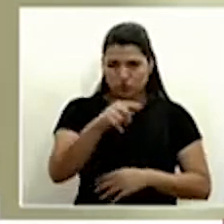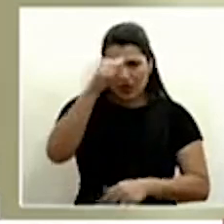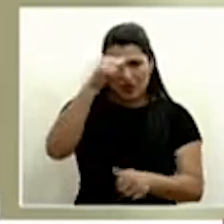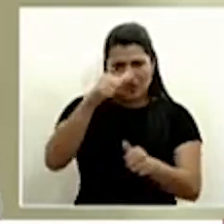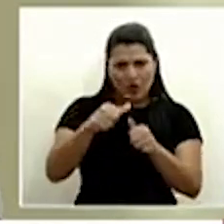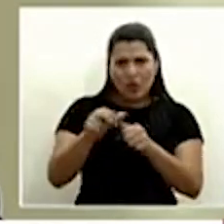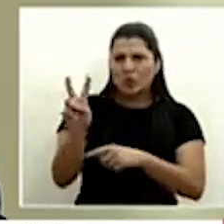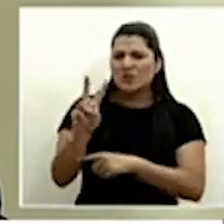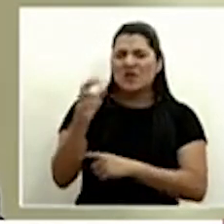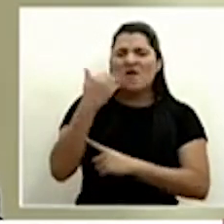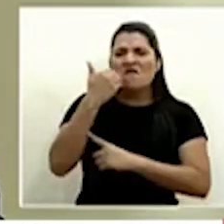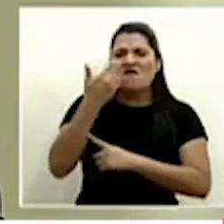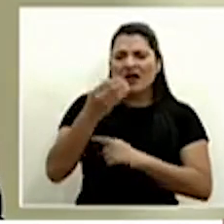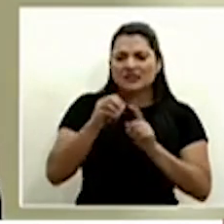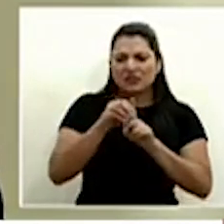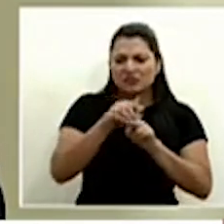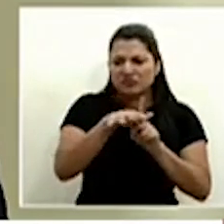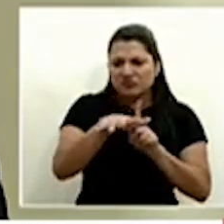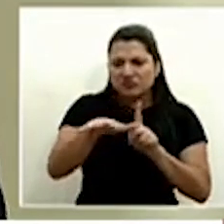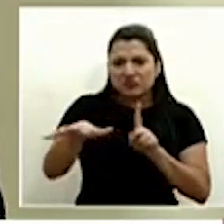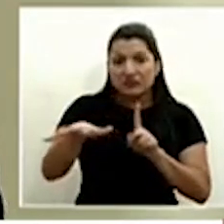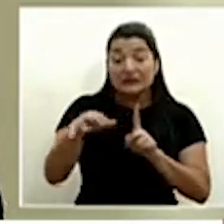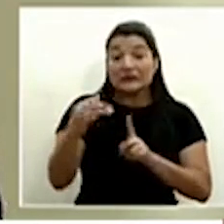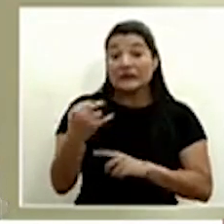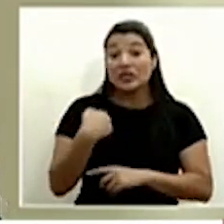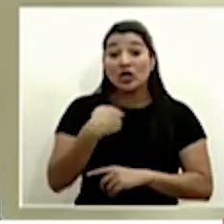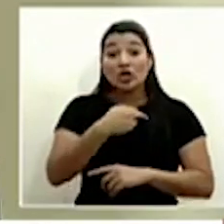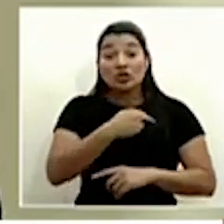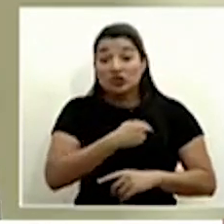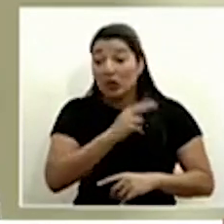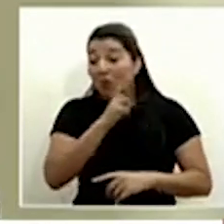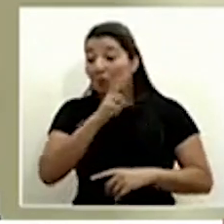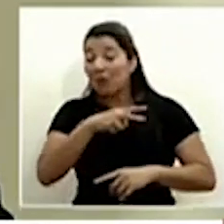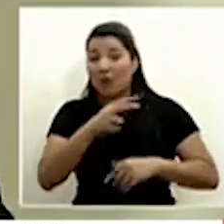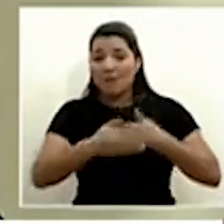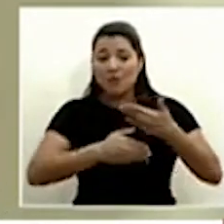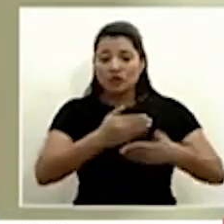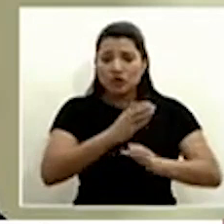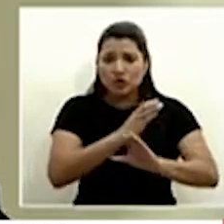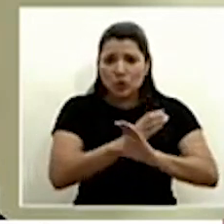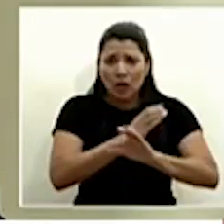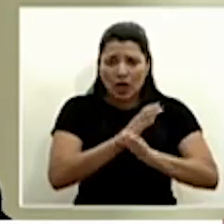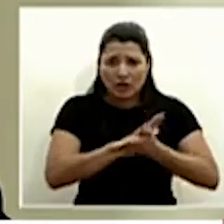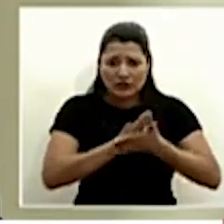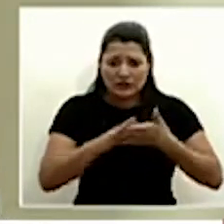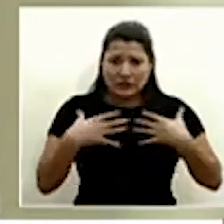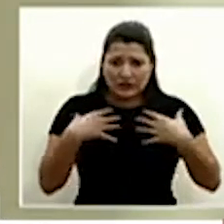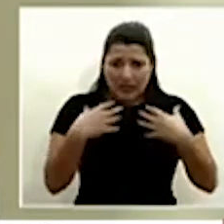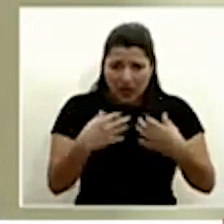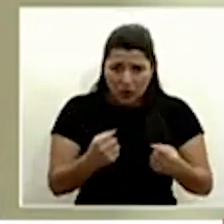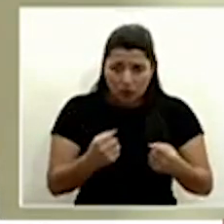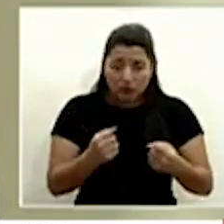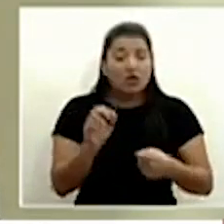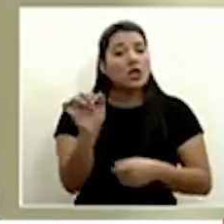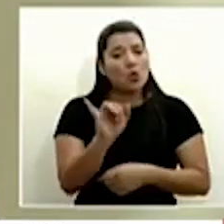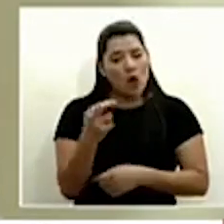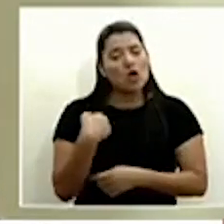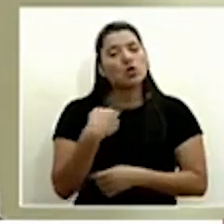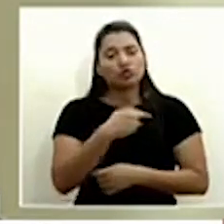sumamente transmisible y que si rompemos los protocolos y rompemos todos los cuidados igual el riesgo lo tenemos también